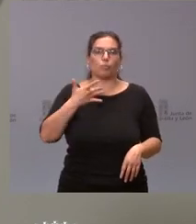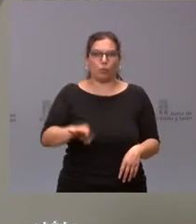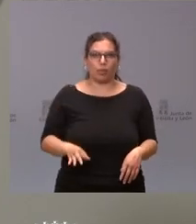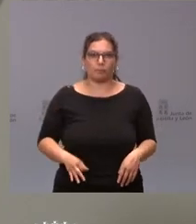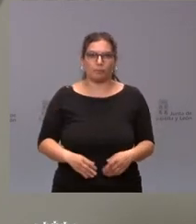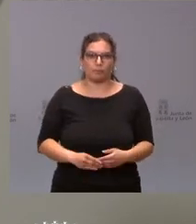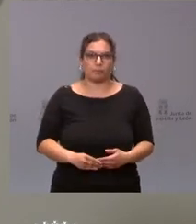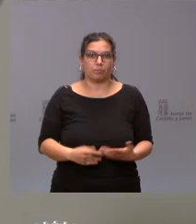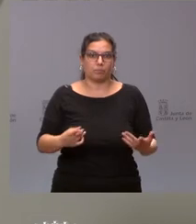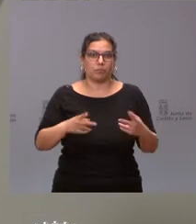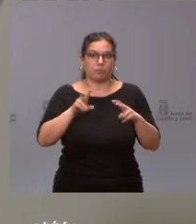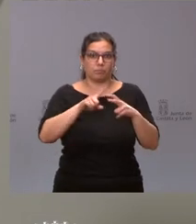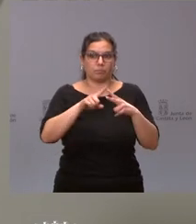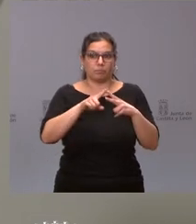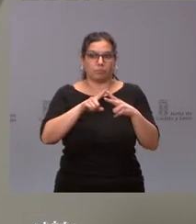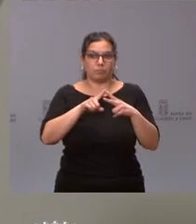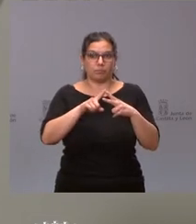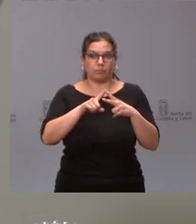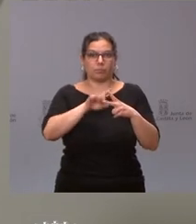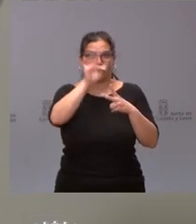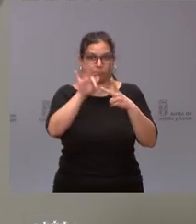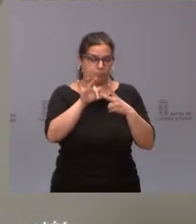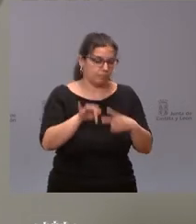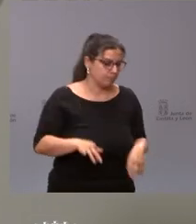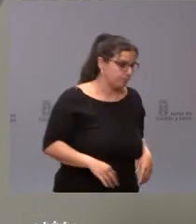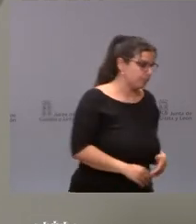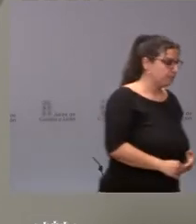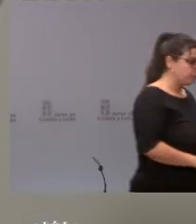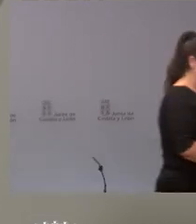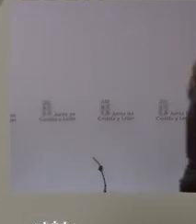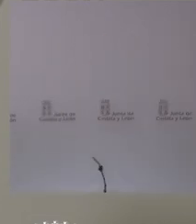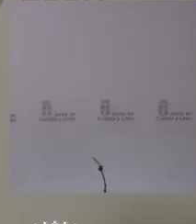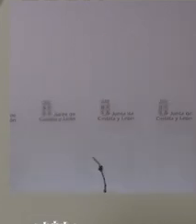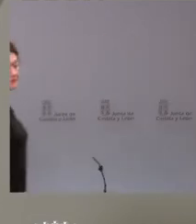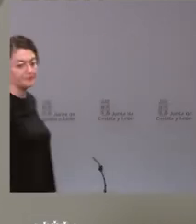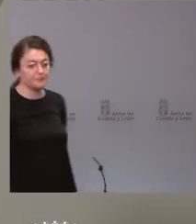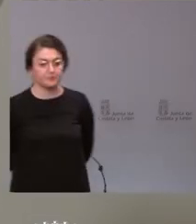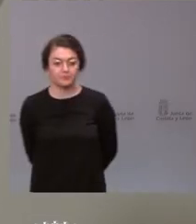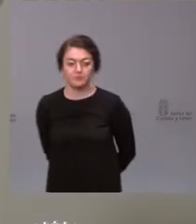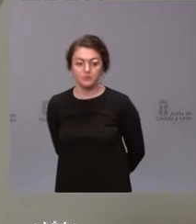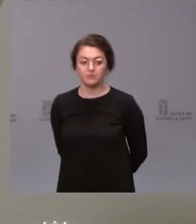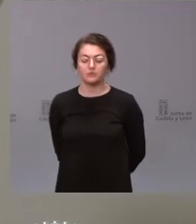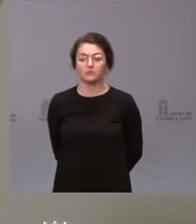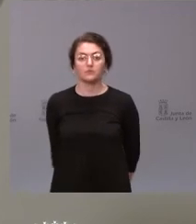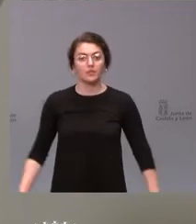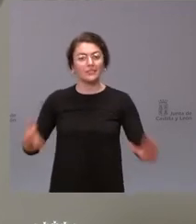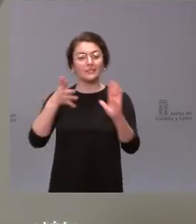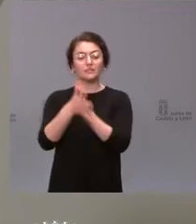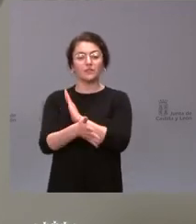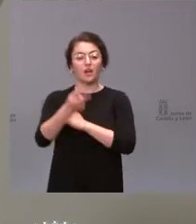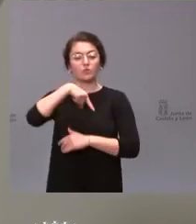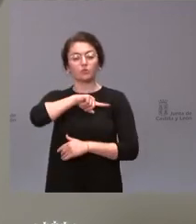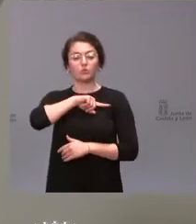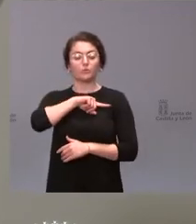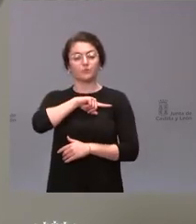Esto me lleva también a la siguiente cuestión, porque esto significa que nosotros tratamos